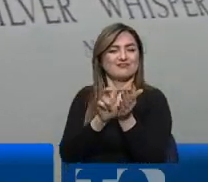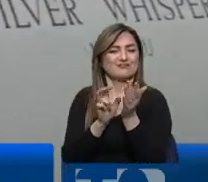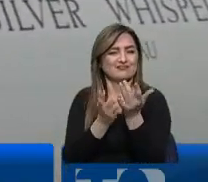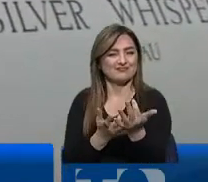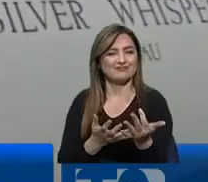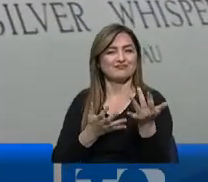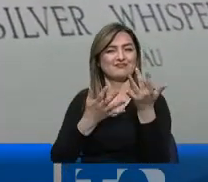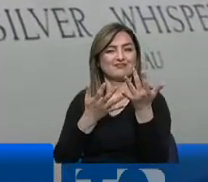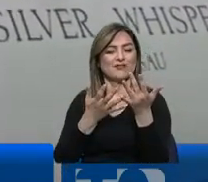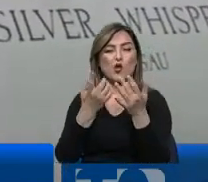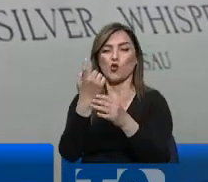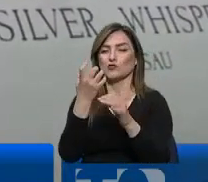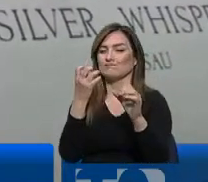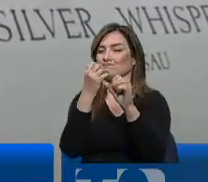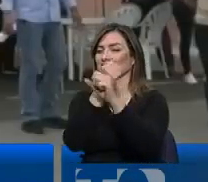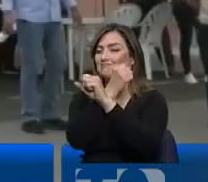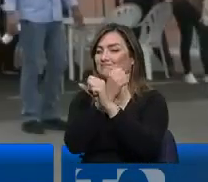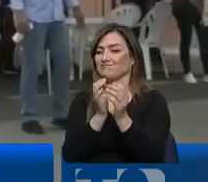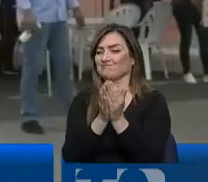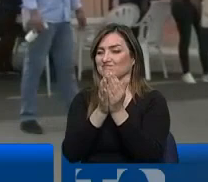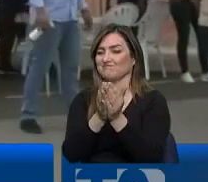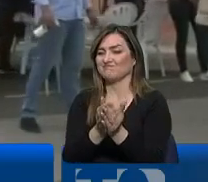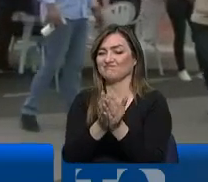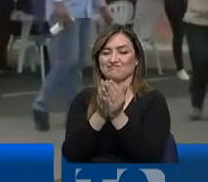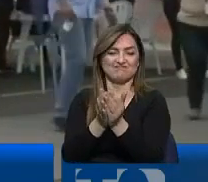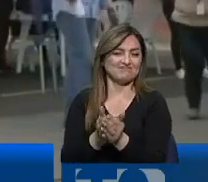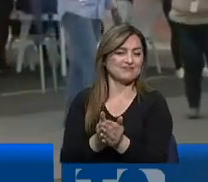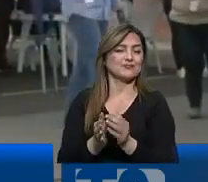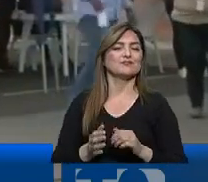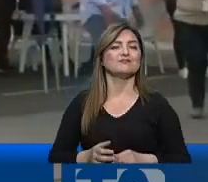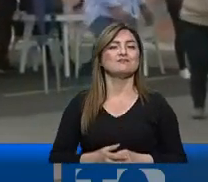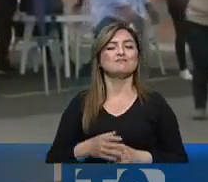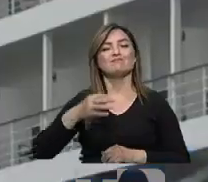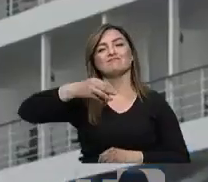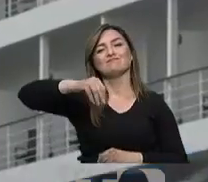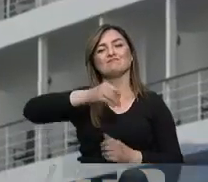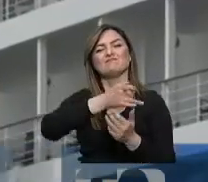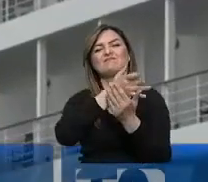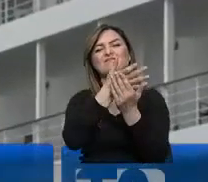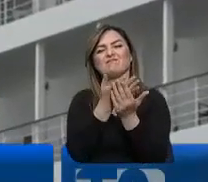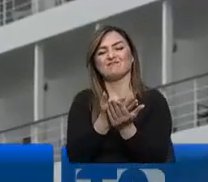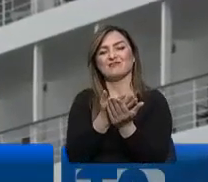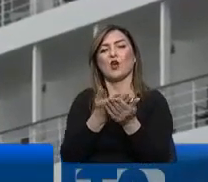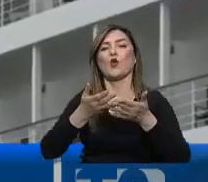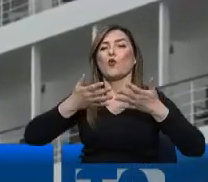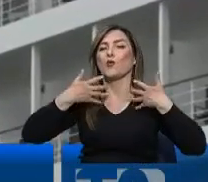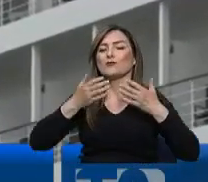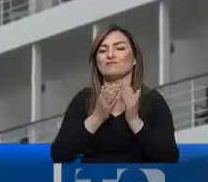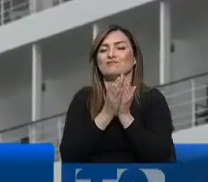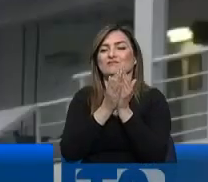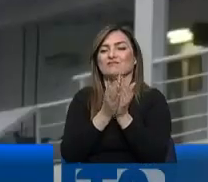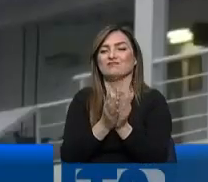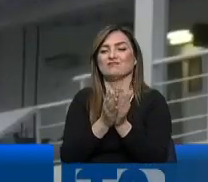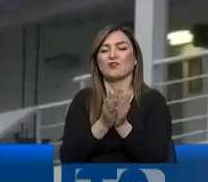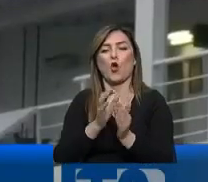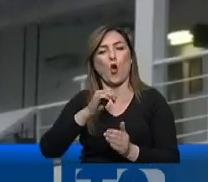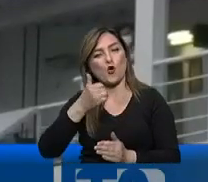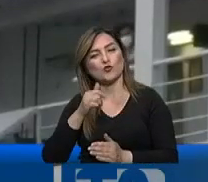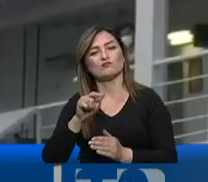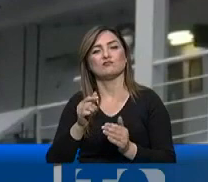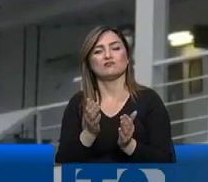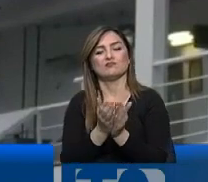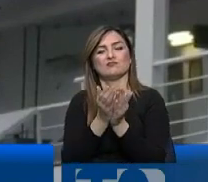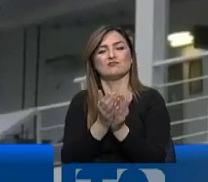zarpe prevista para las 11 de la noche. Para este miércoles se prevé que llegue también al puerto de Guayaquil el crucero Silver Moon de